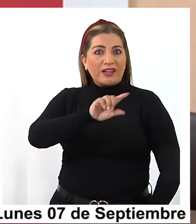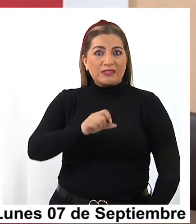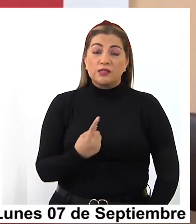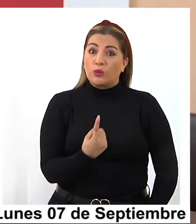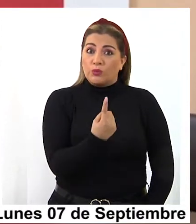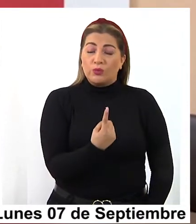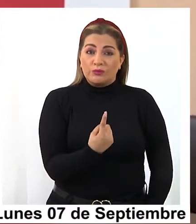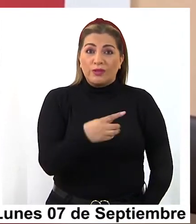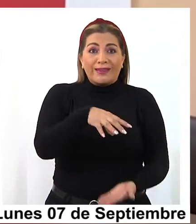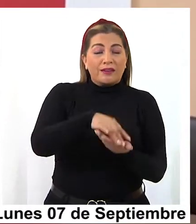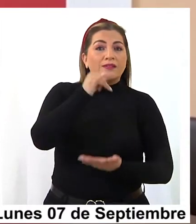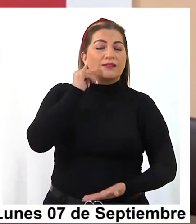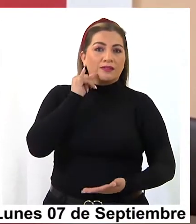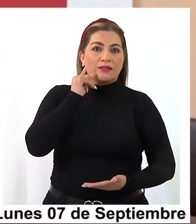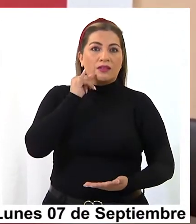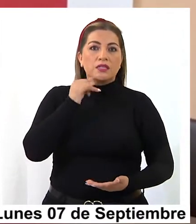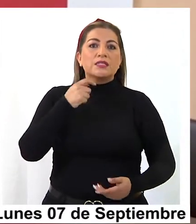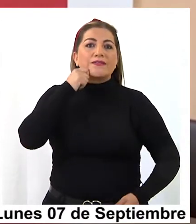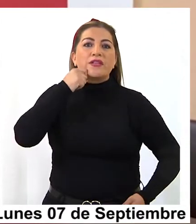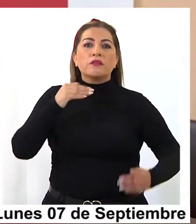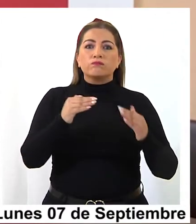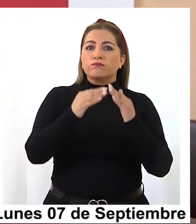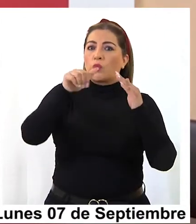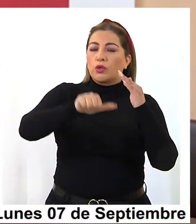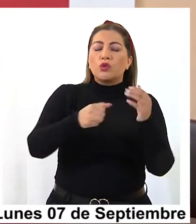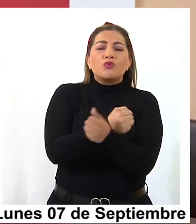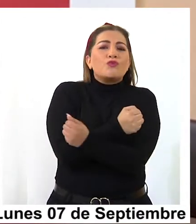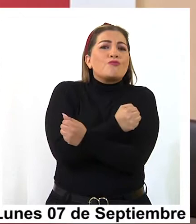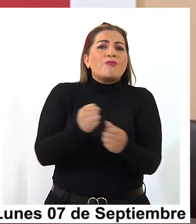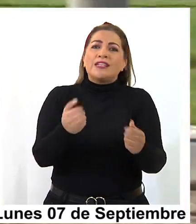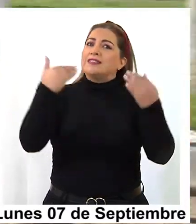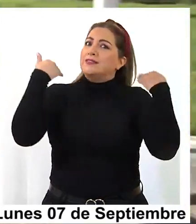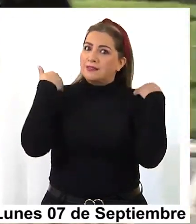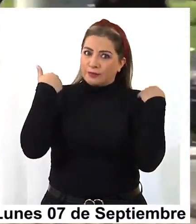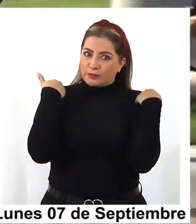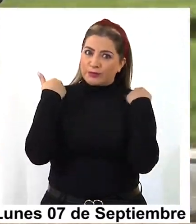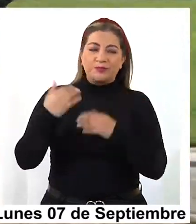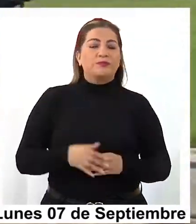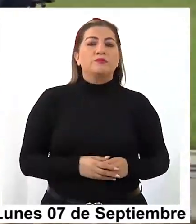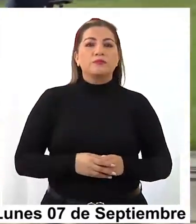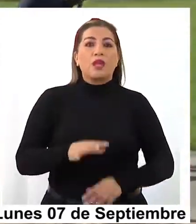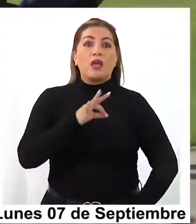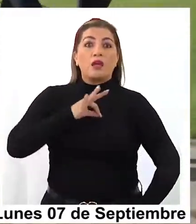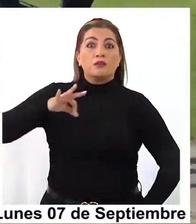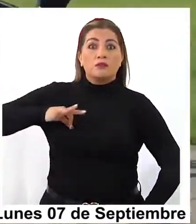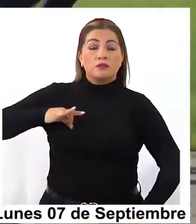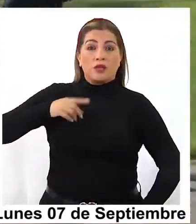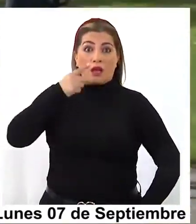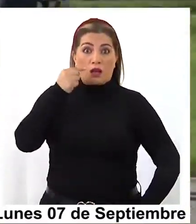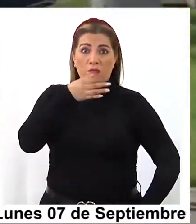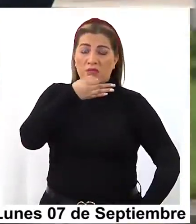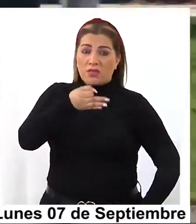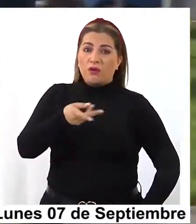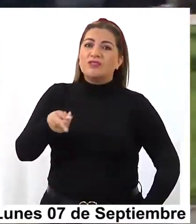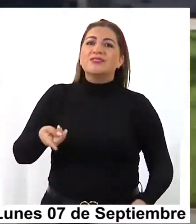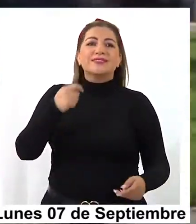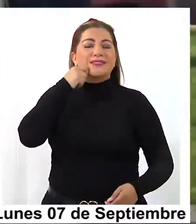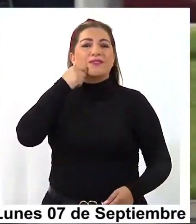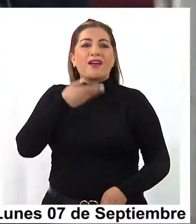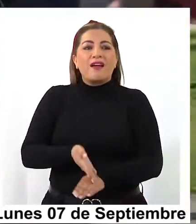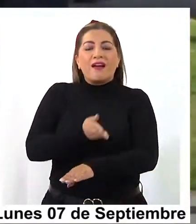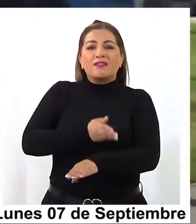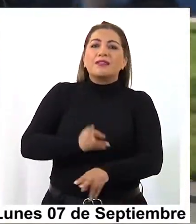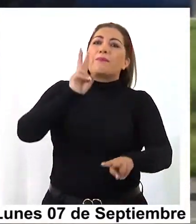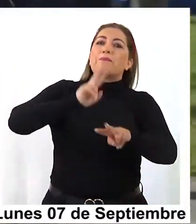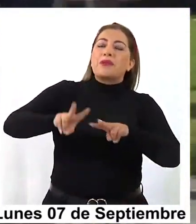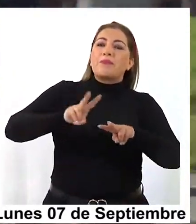estamos en cuarentena, por lo tanto no se puede realizar actividad física. El Ceremi indicó que esta es una preparación para la fase